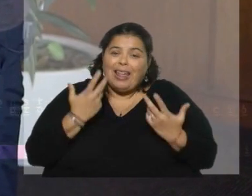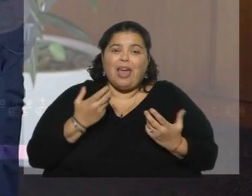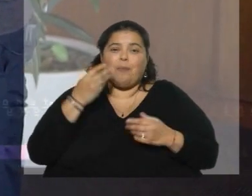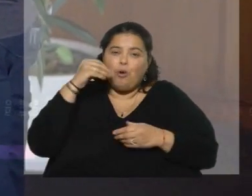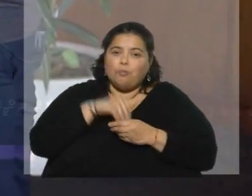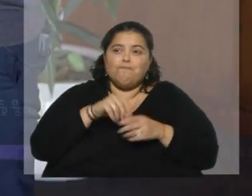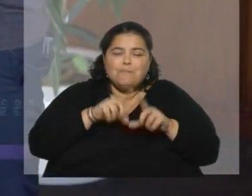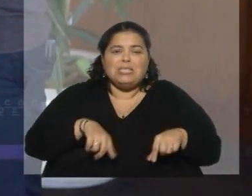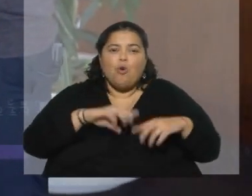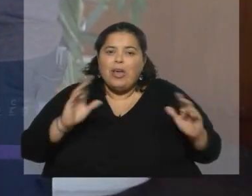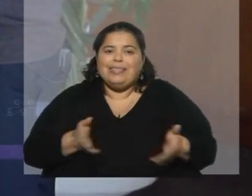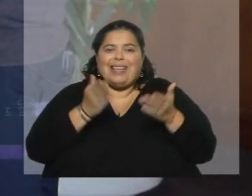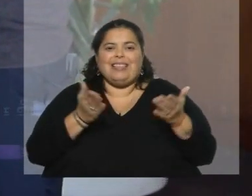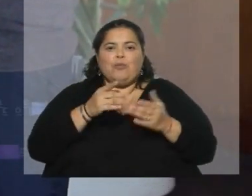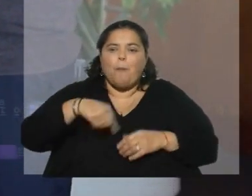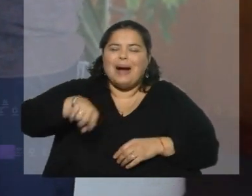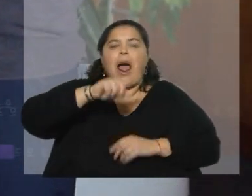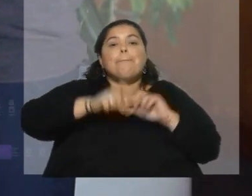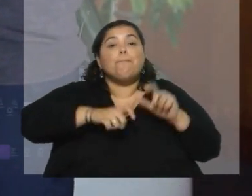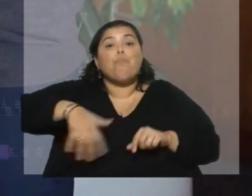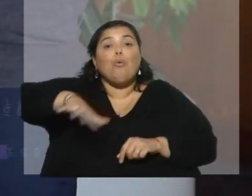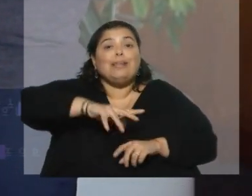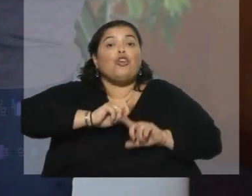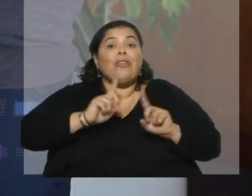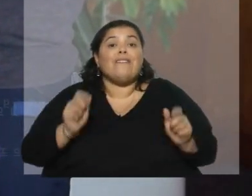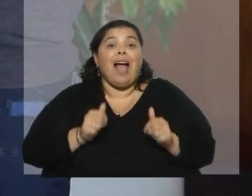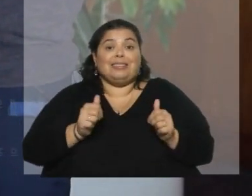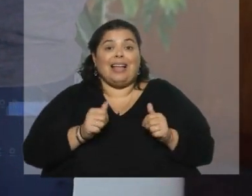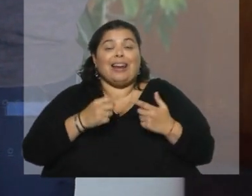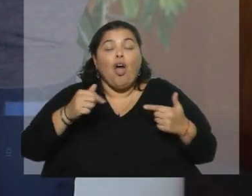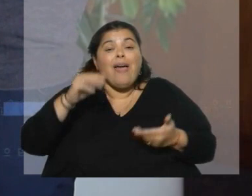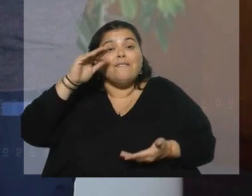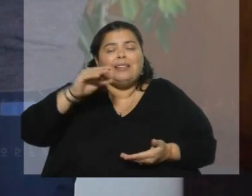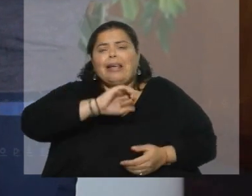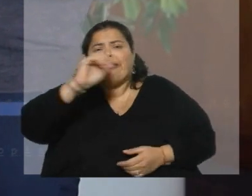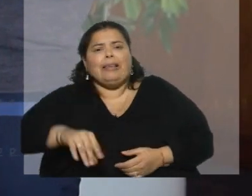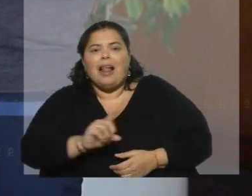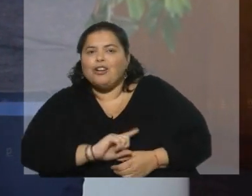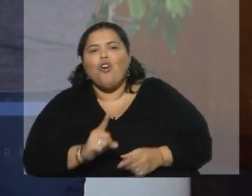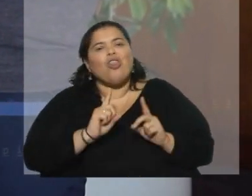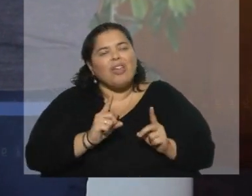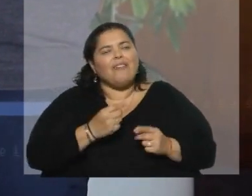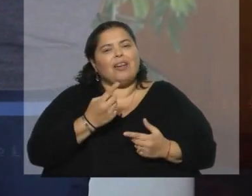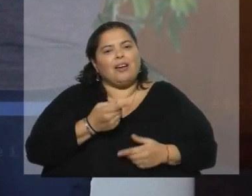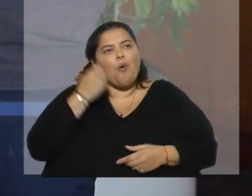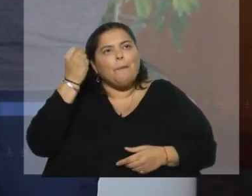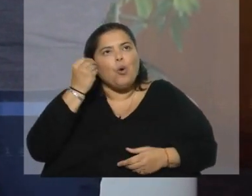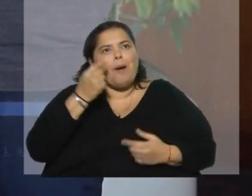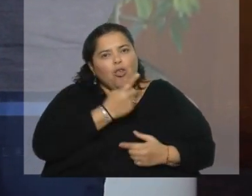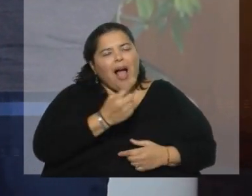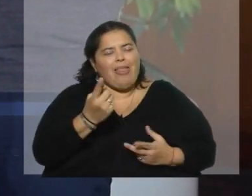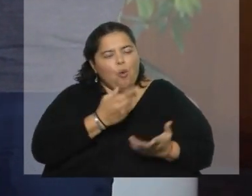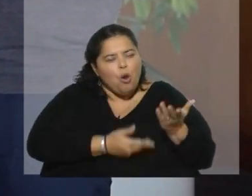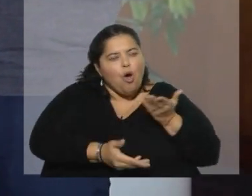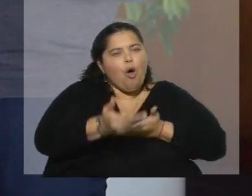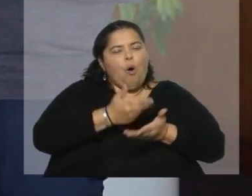un incentivo a la población para que haga con los envases lo que debe hacer, porque en otro caso queda libre al vidrio, digamos,